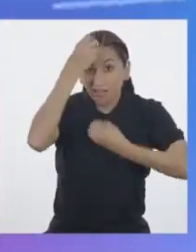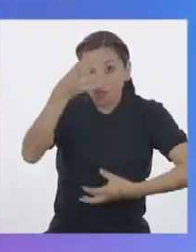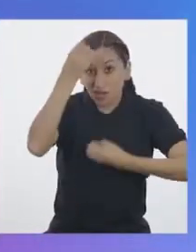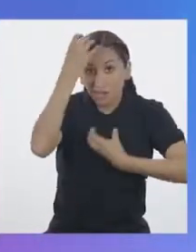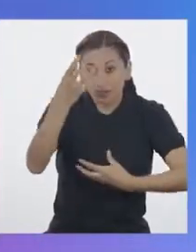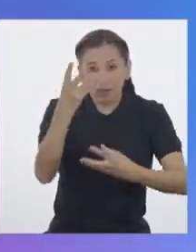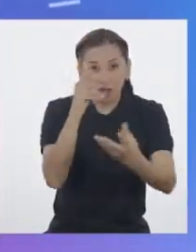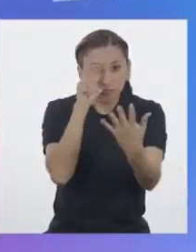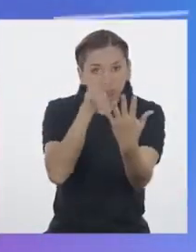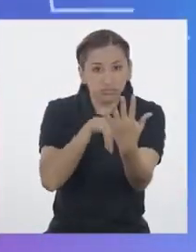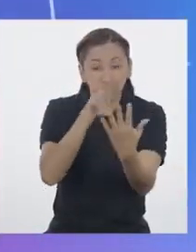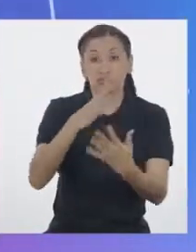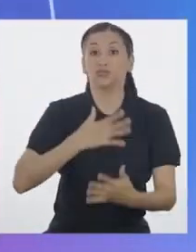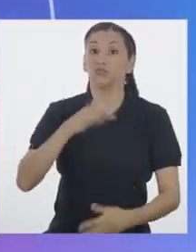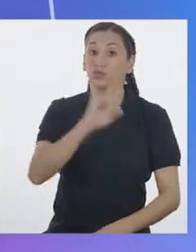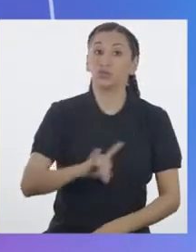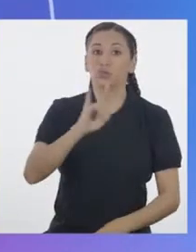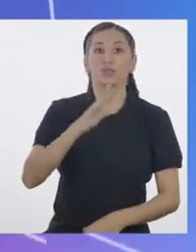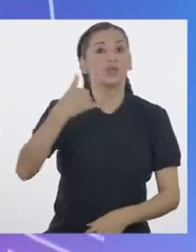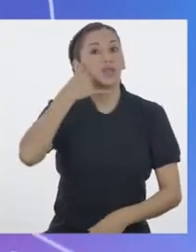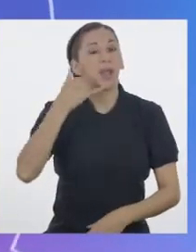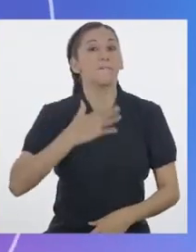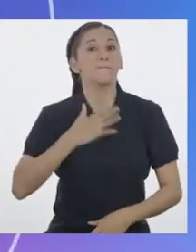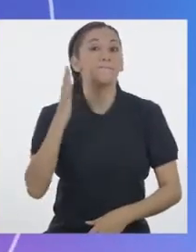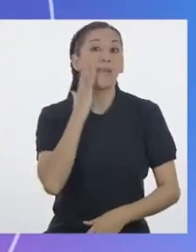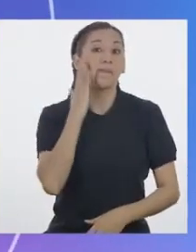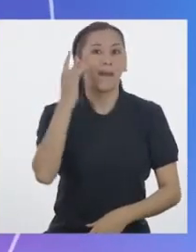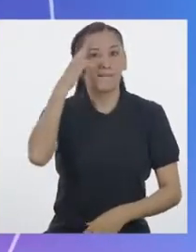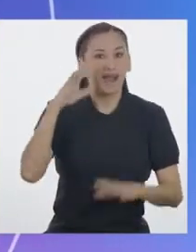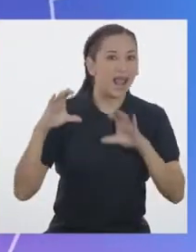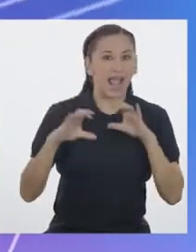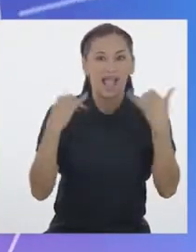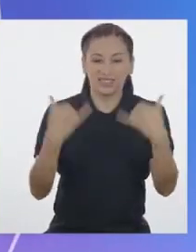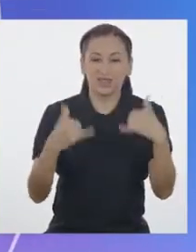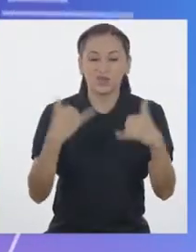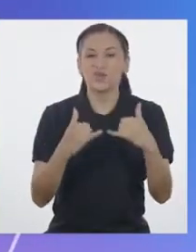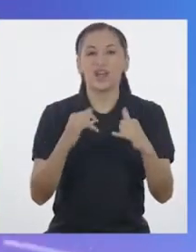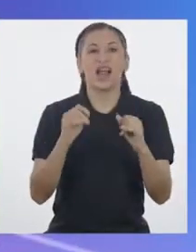Yo utilizo el celular de mi mamá para jugar y hacer videos.